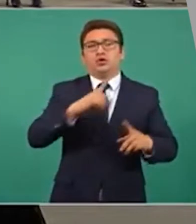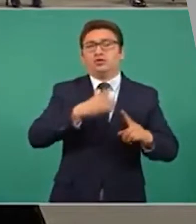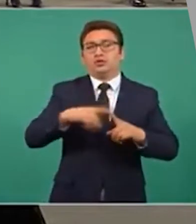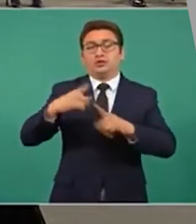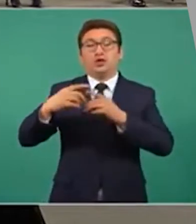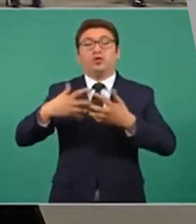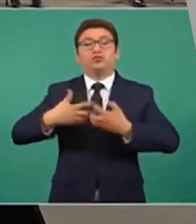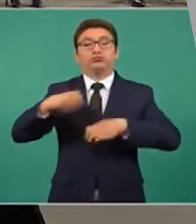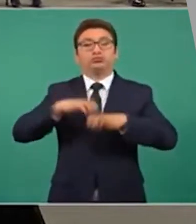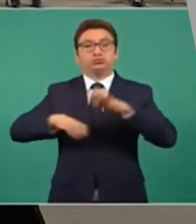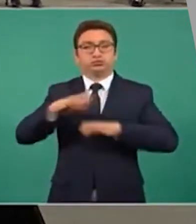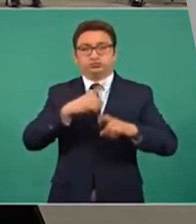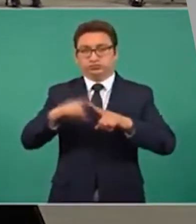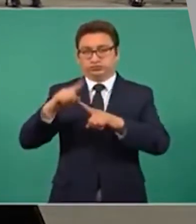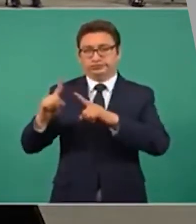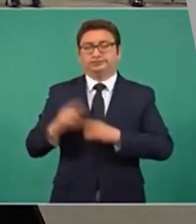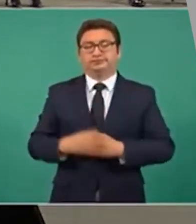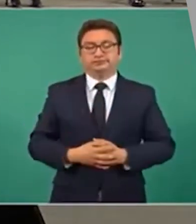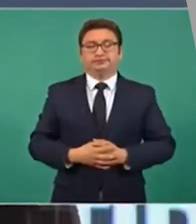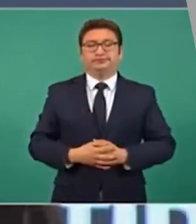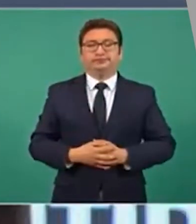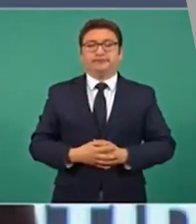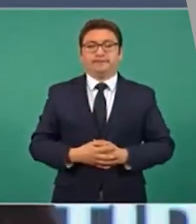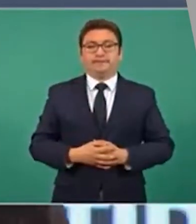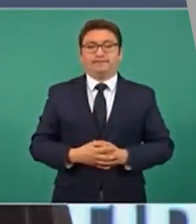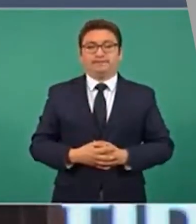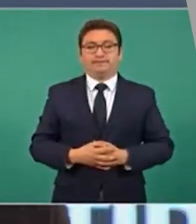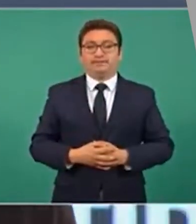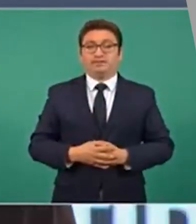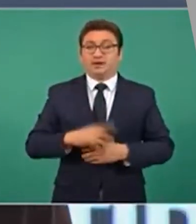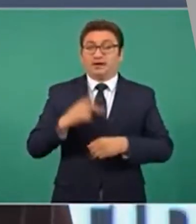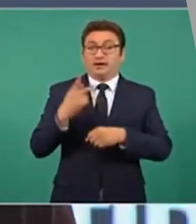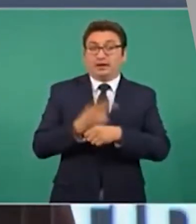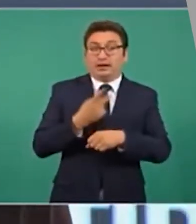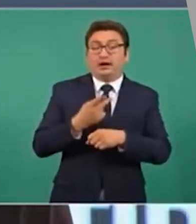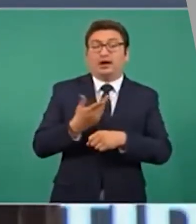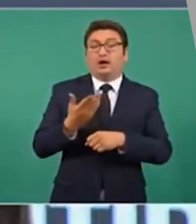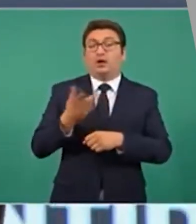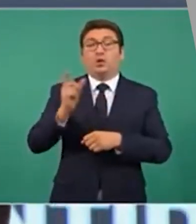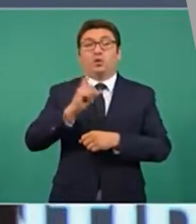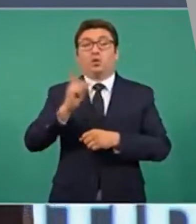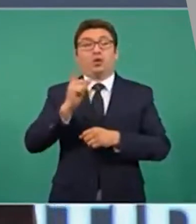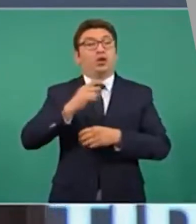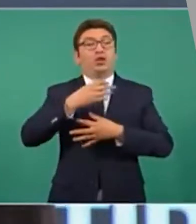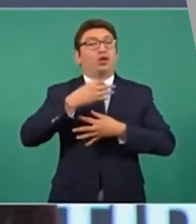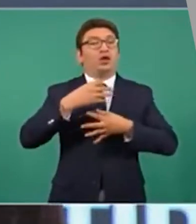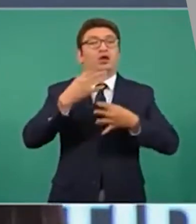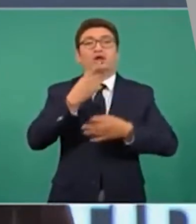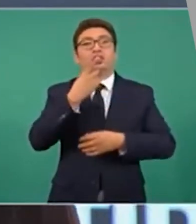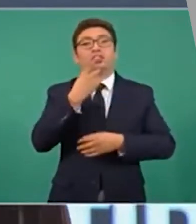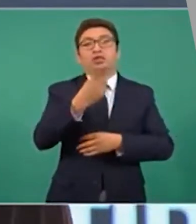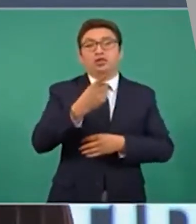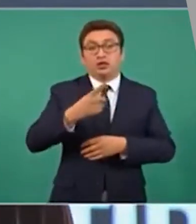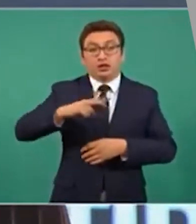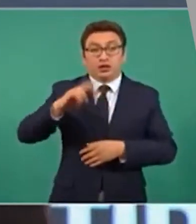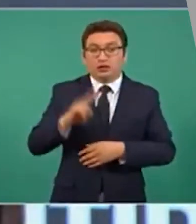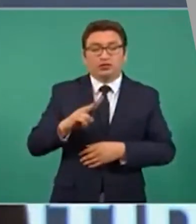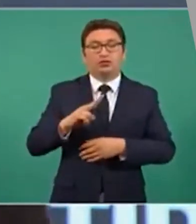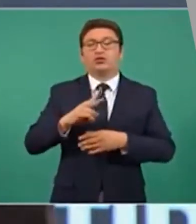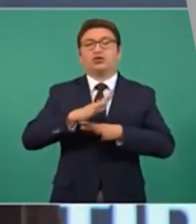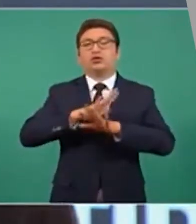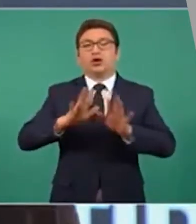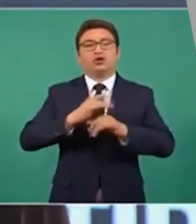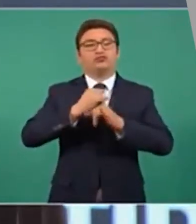empresas. De esta manera se desbarató el monopolio de la verdad, se democratizó la comunicación